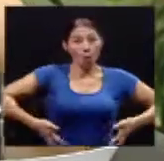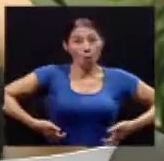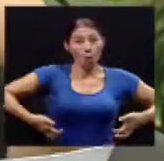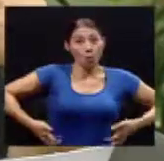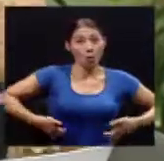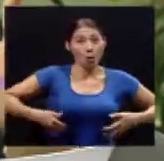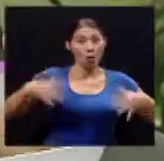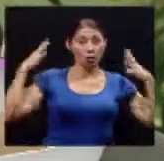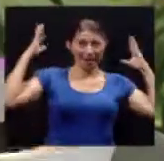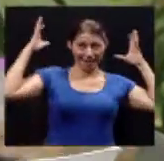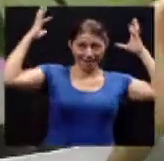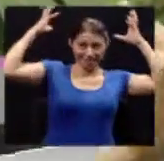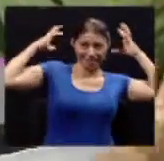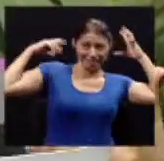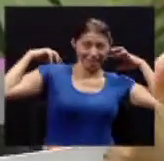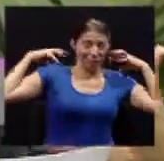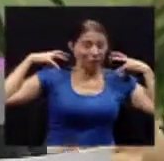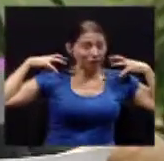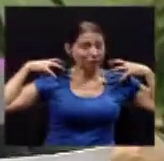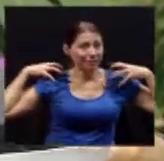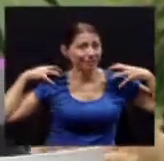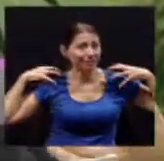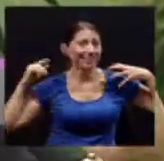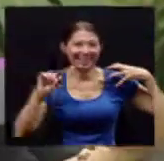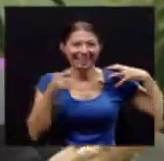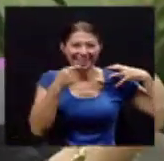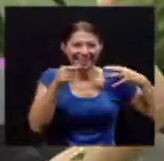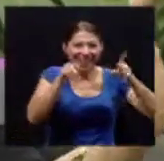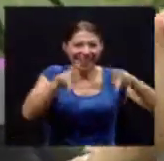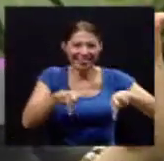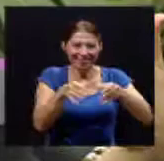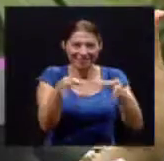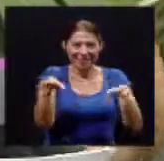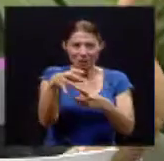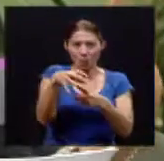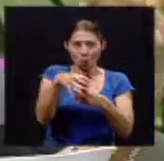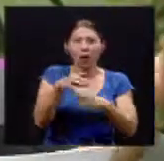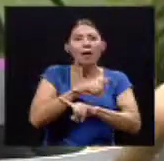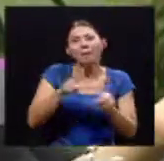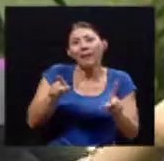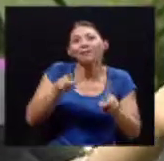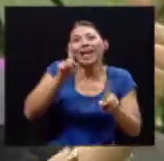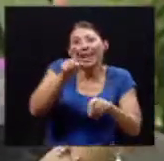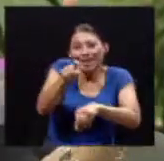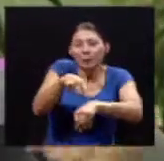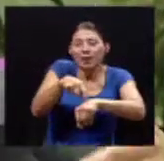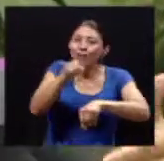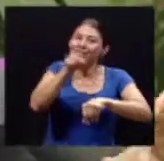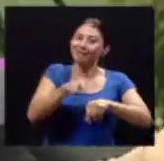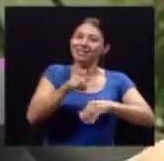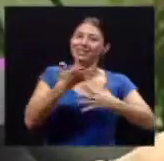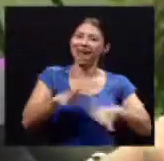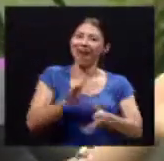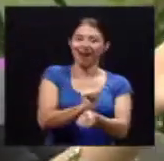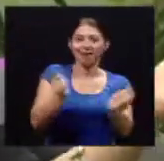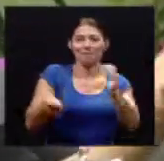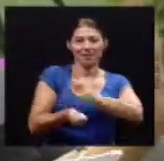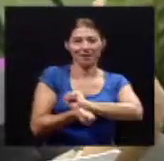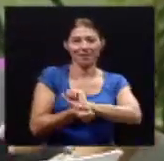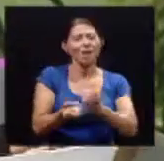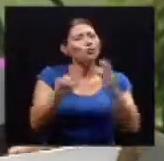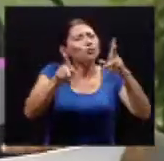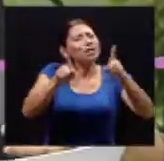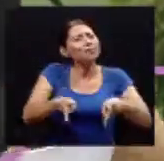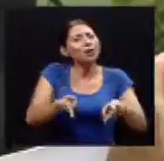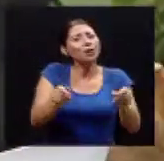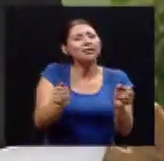cansancio puede ser en la cintura los choferes es más en la cintura las oficinitas y las personas que pasamos frente a la computadora muchas horas